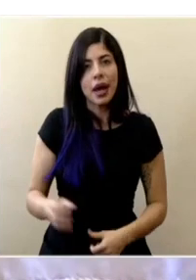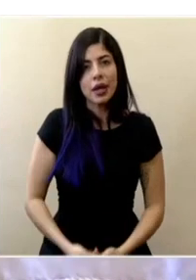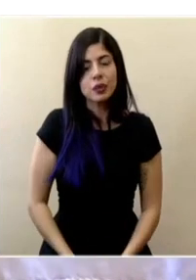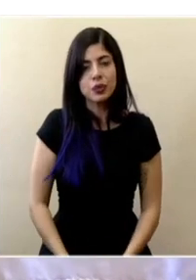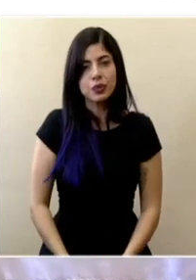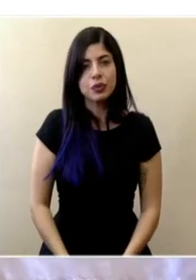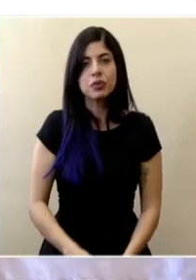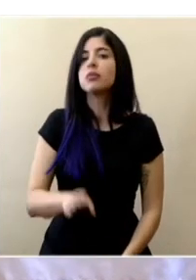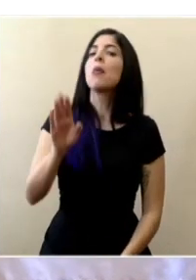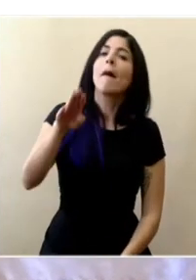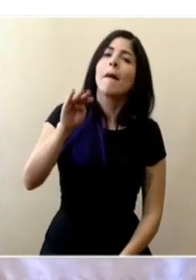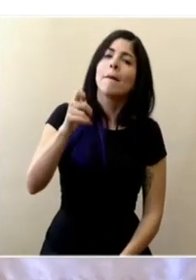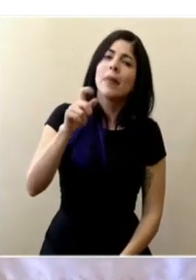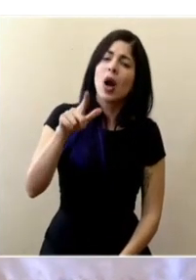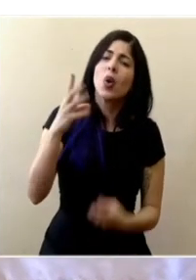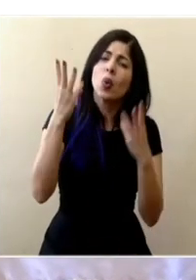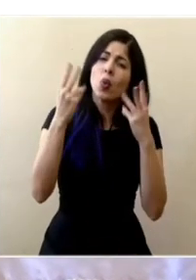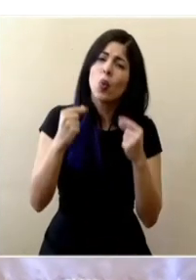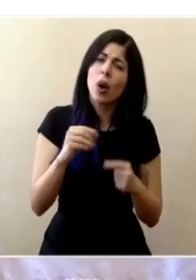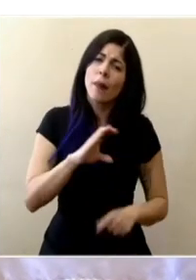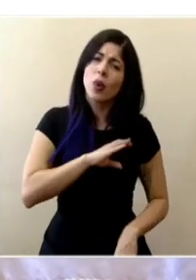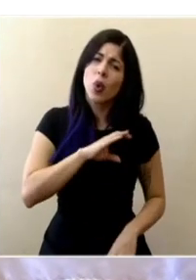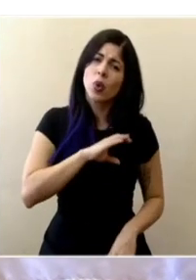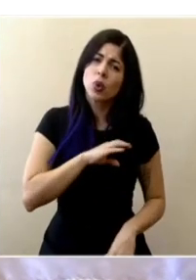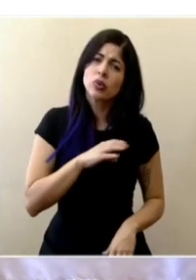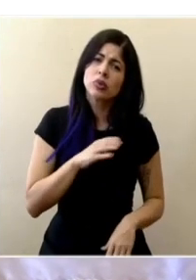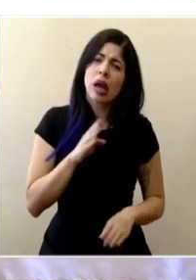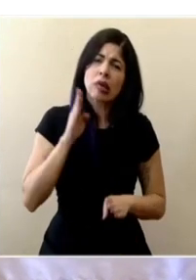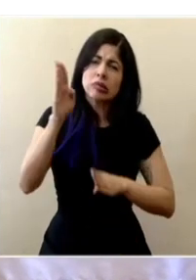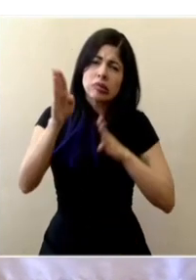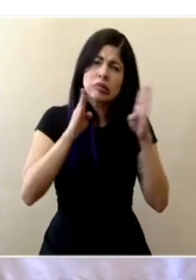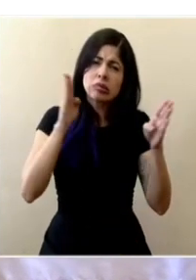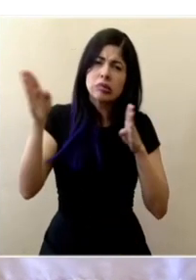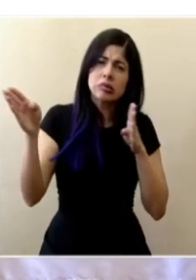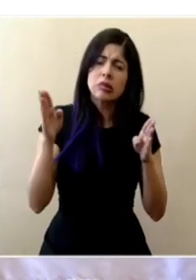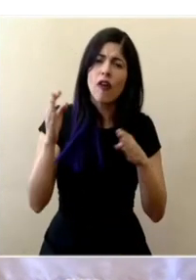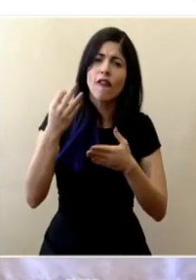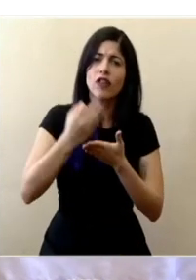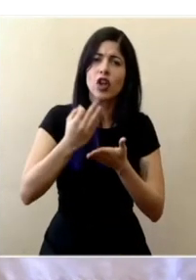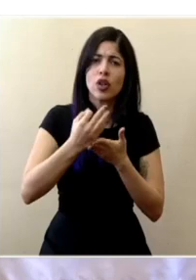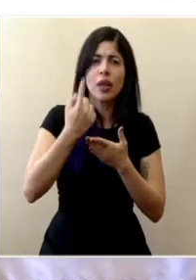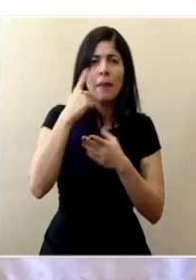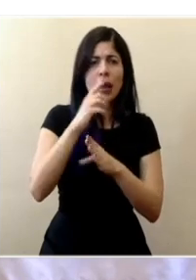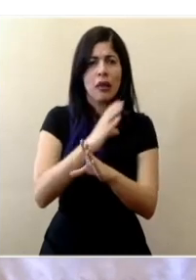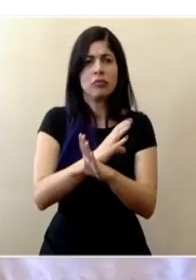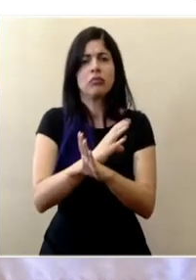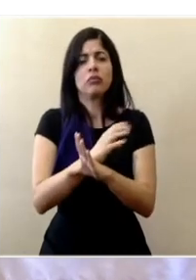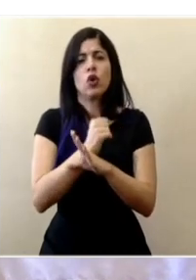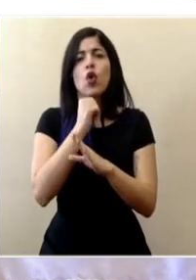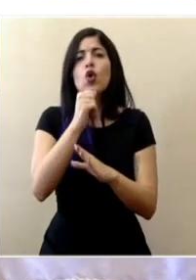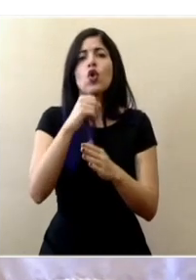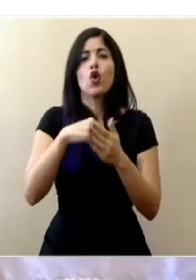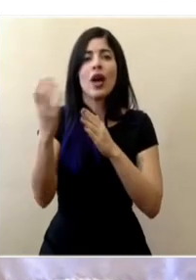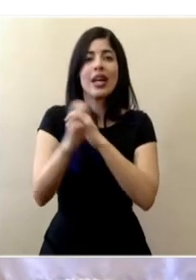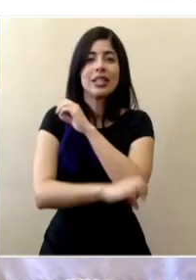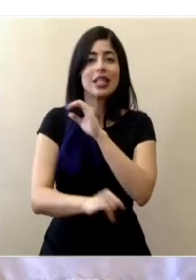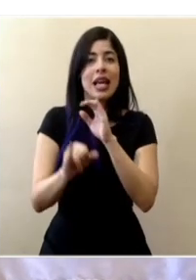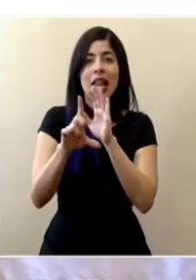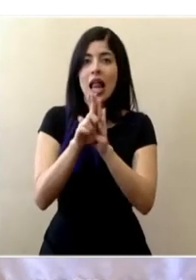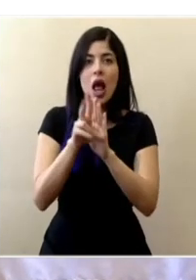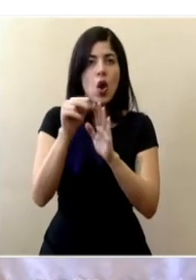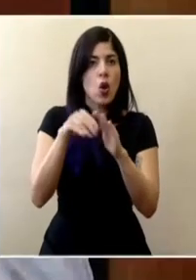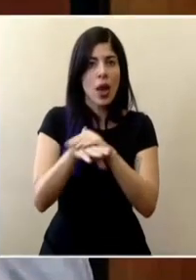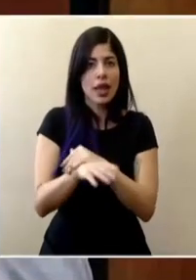Don Michael Soto ¿cuánto personal de la policía se ha enviado a diferentes lugares a la frontera para vigilar el ingreso de extranjeros ilegales?